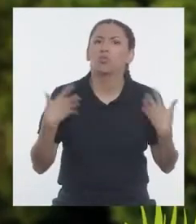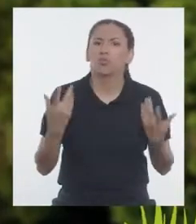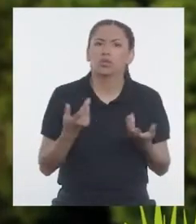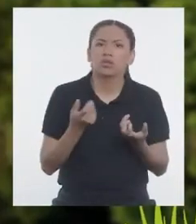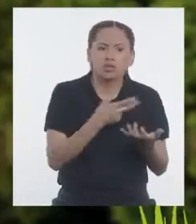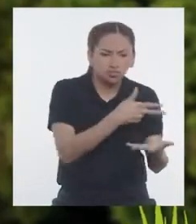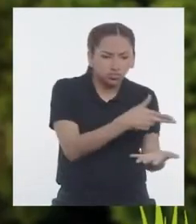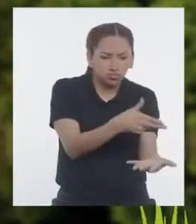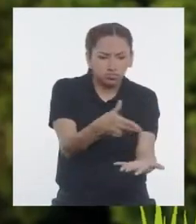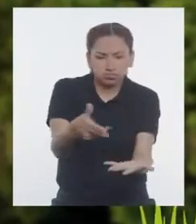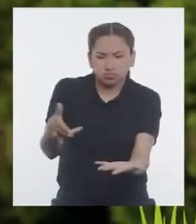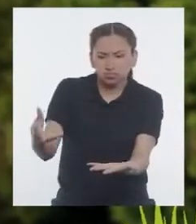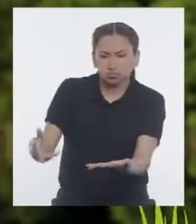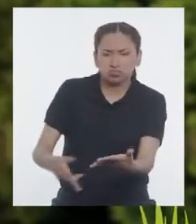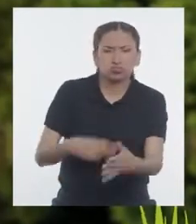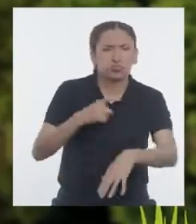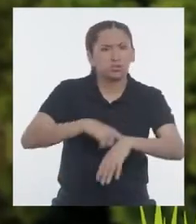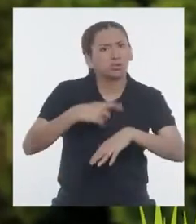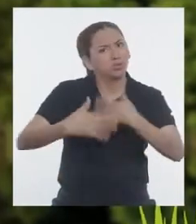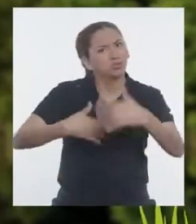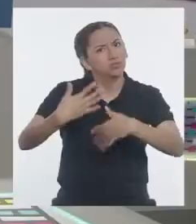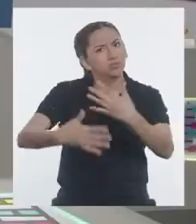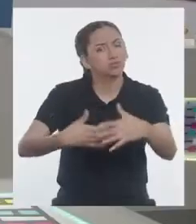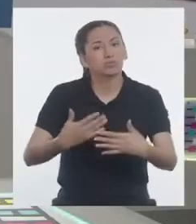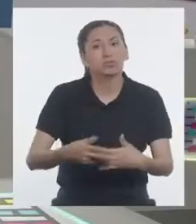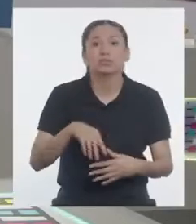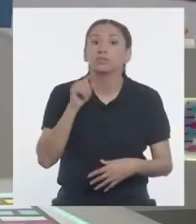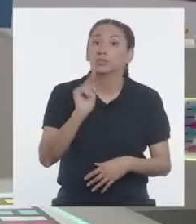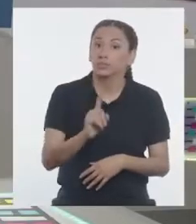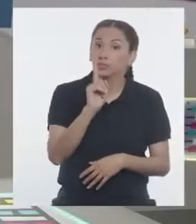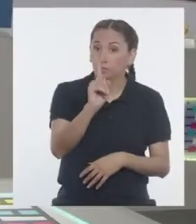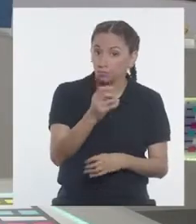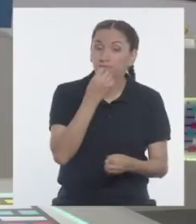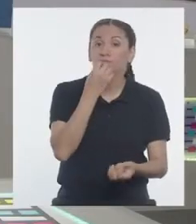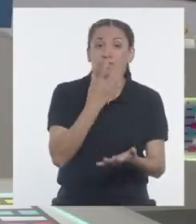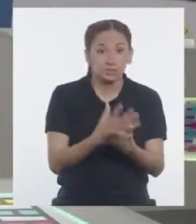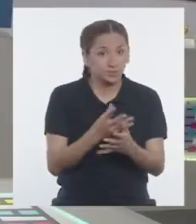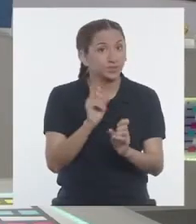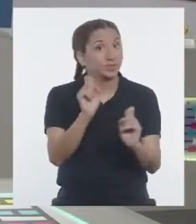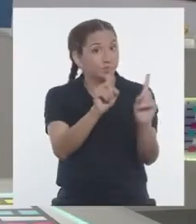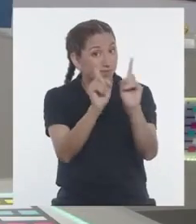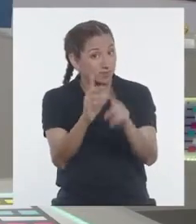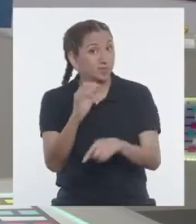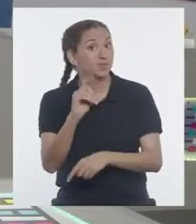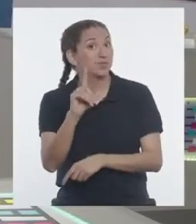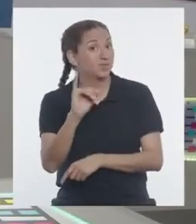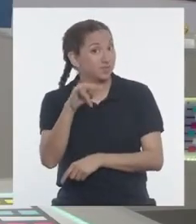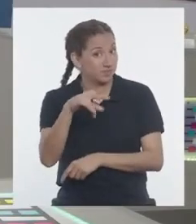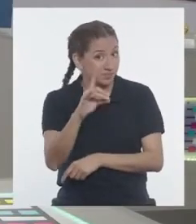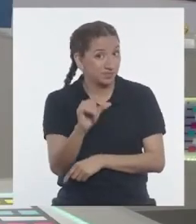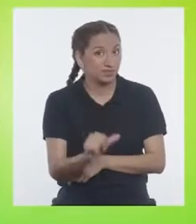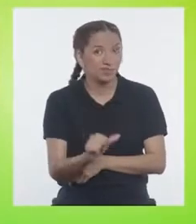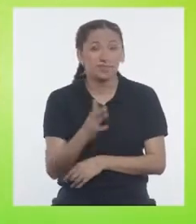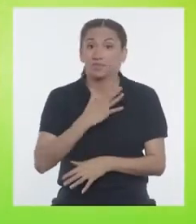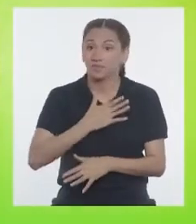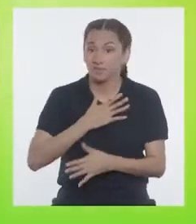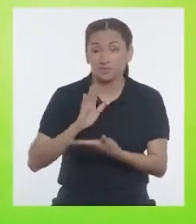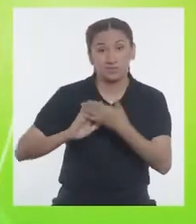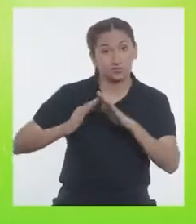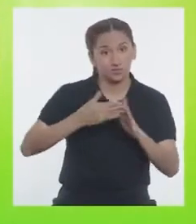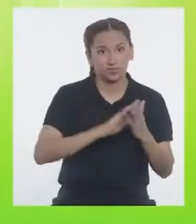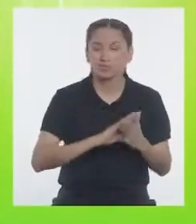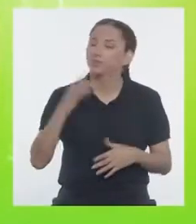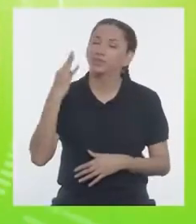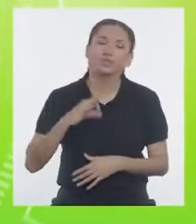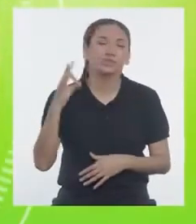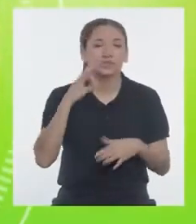regar sus cultivos durante todos los ciclos? ¡Esa es una muy buena pregunta, Olinda! En mi comunidad